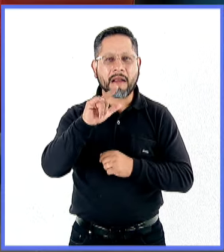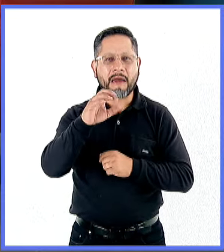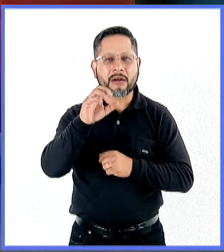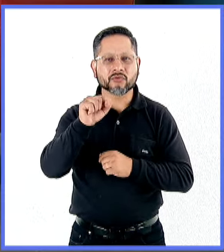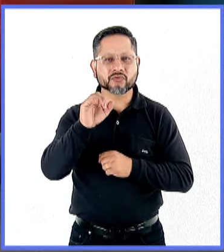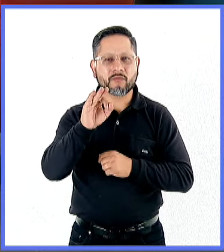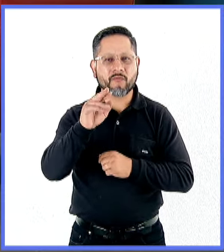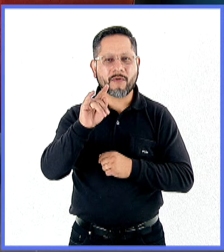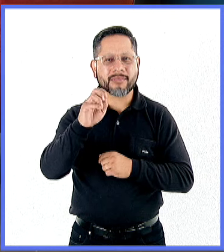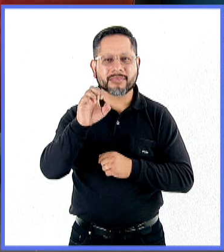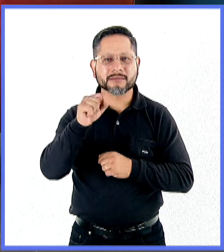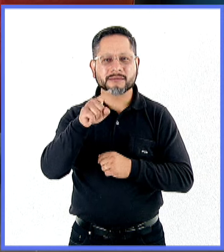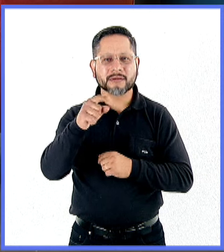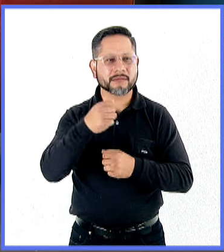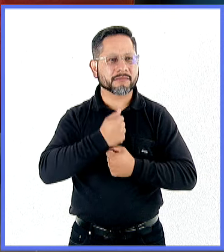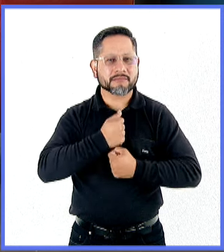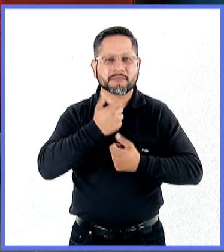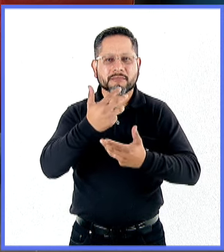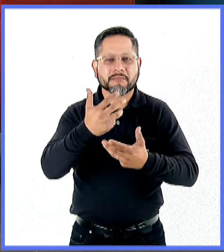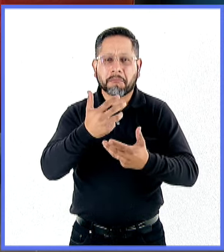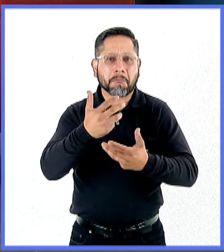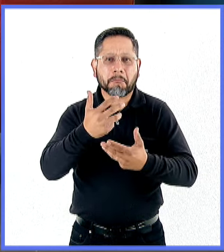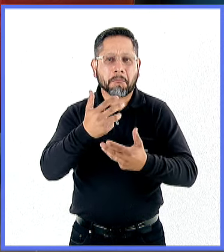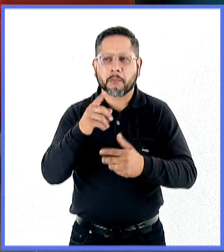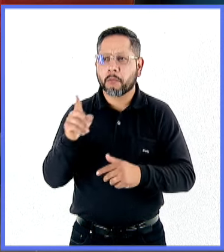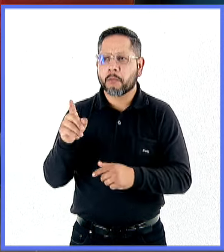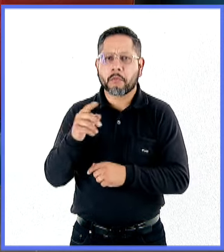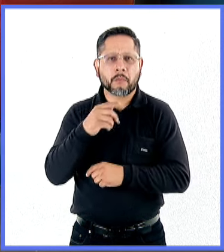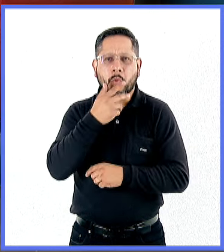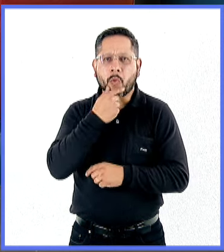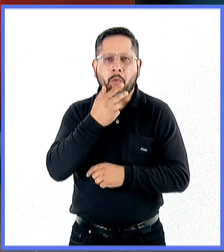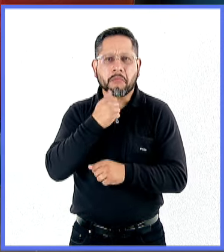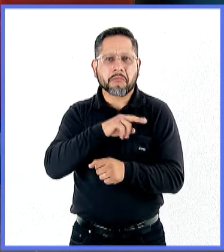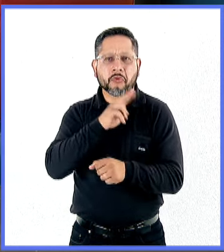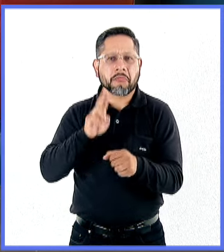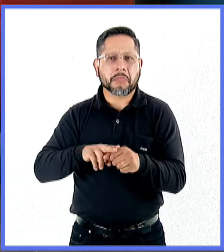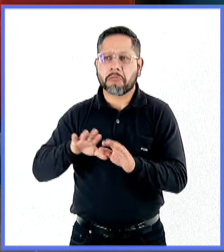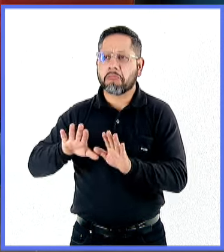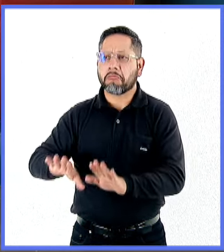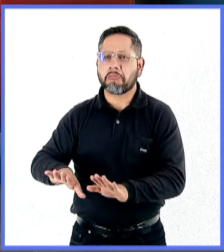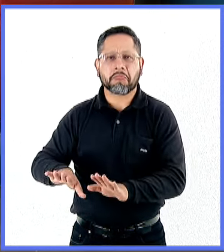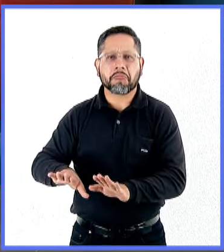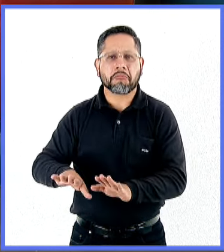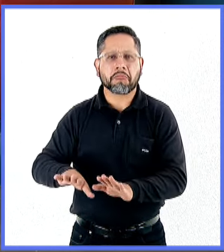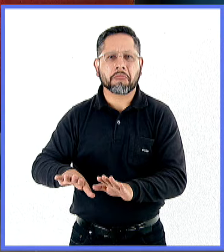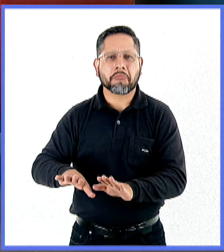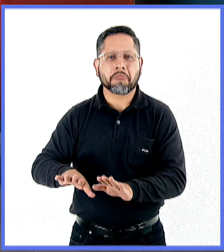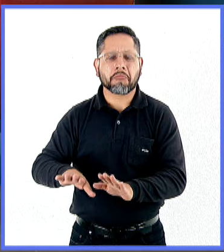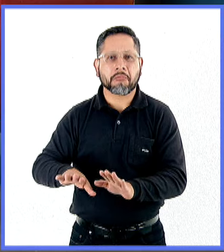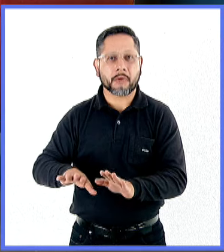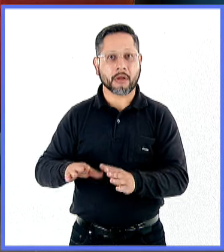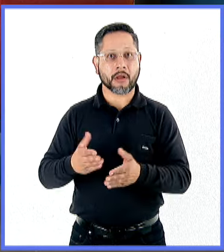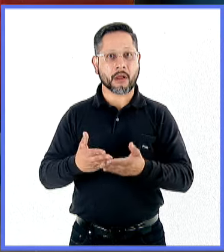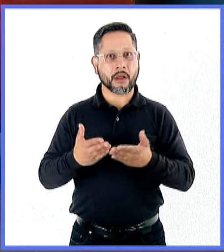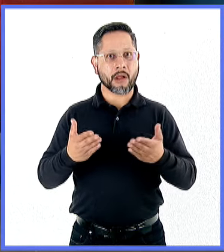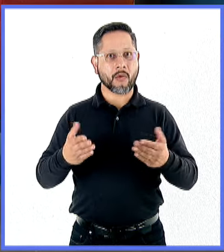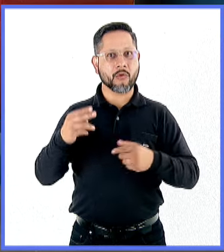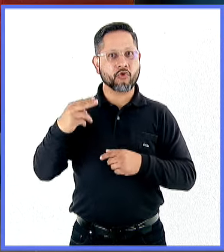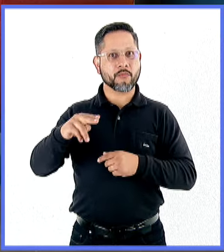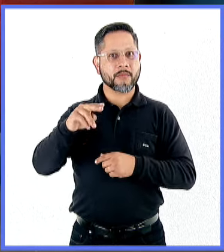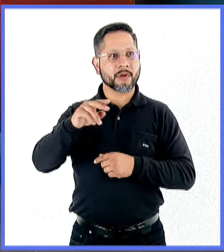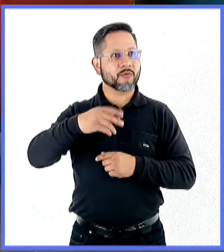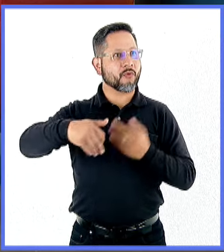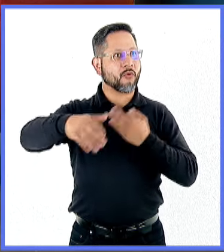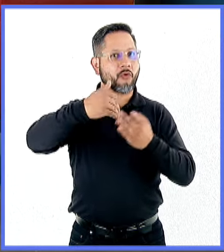nada. Era un señor Carlos con un apellido común y corriente, Fuentes. Y ahora son esos grandes nombres que nos